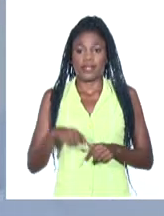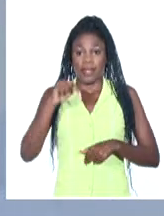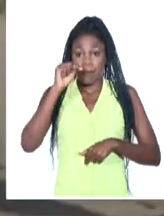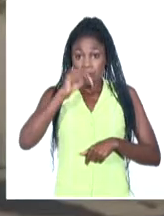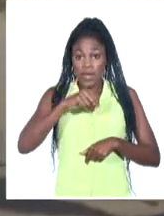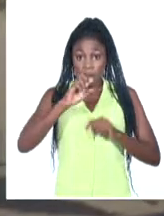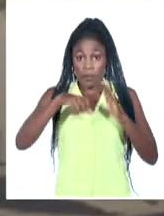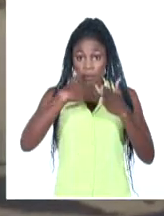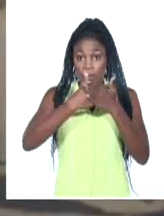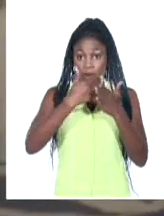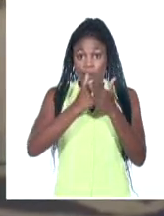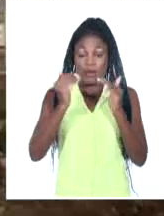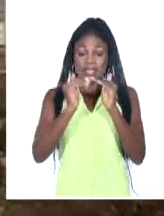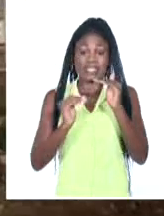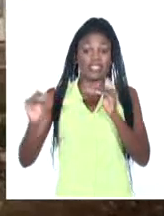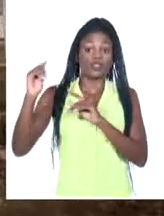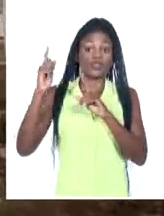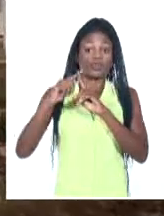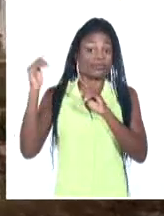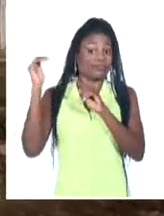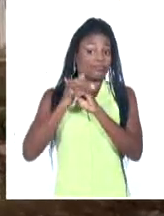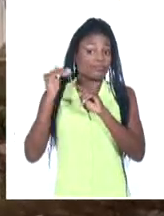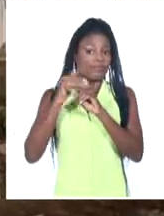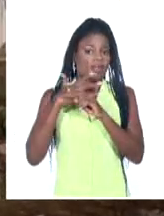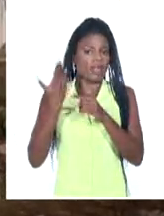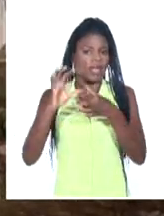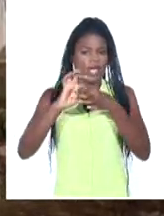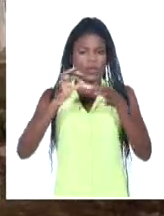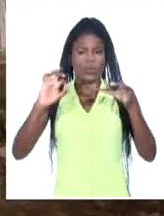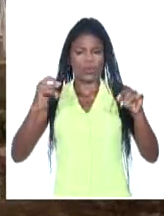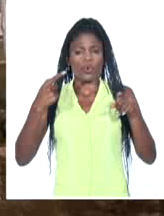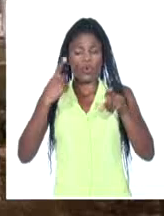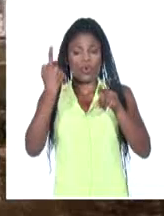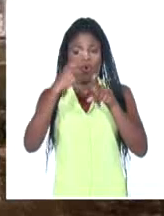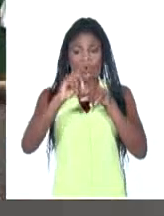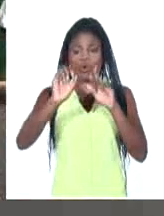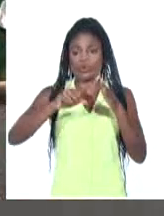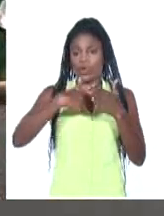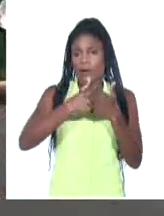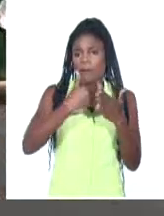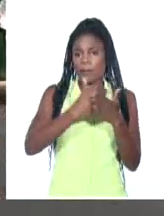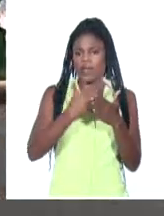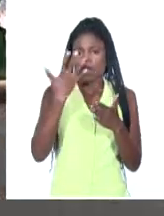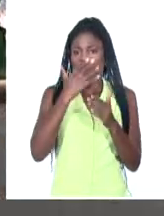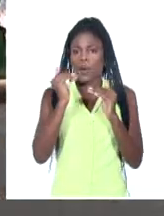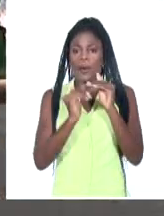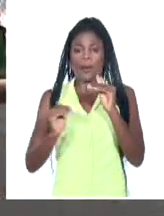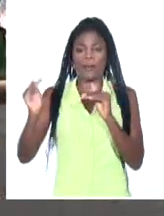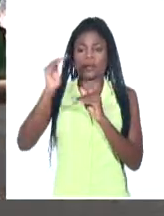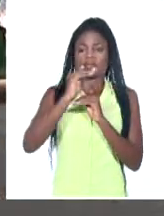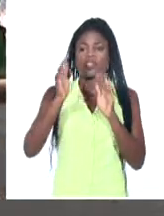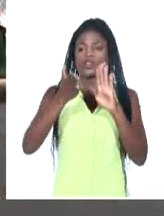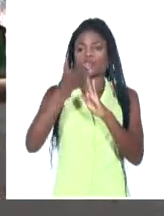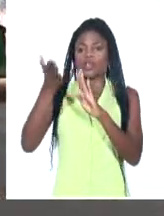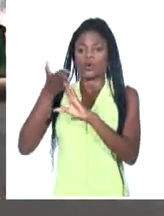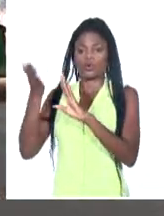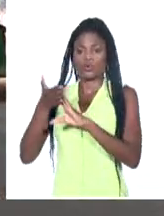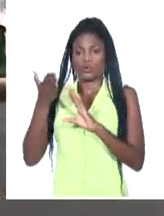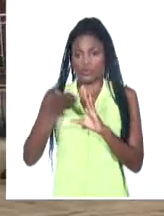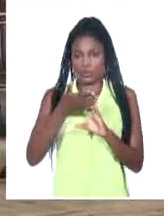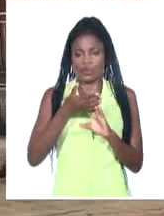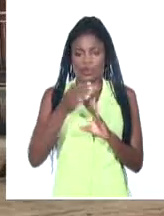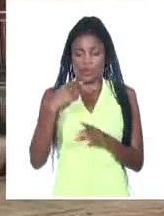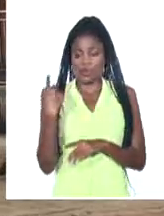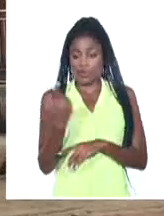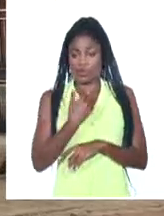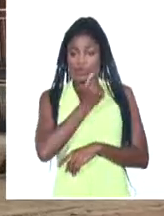empresas de alta tecnología potencian el encadenamiento con otras instituciones como el Ministerio de la Construcción. Nosotros hemos logrado